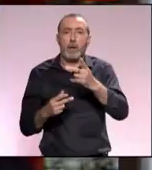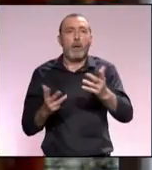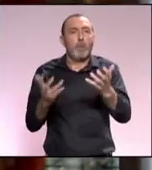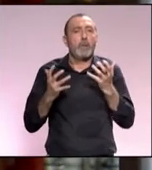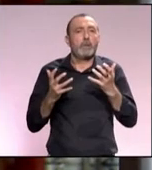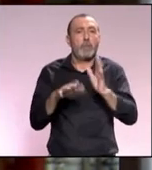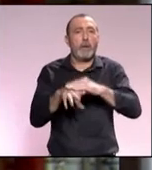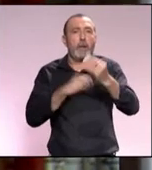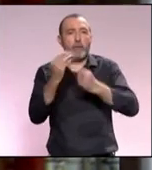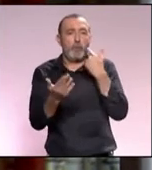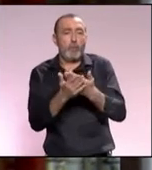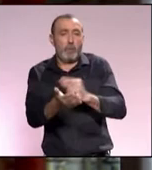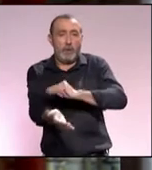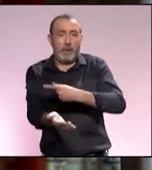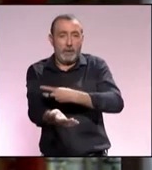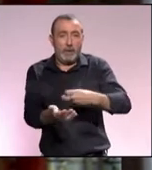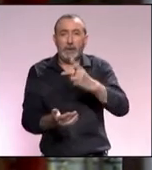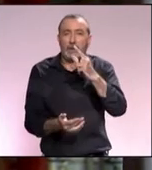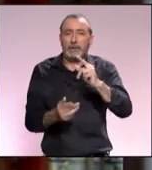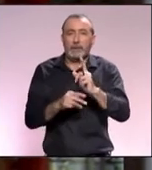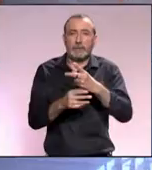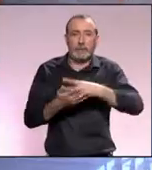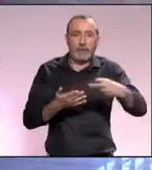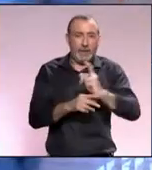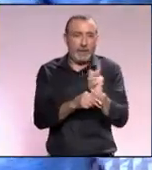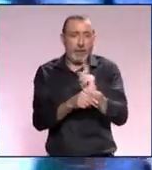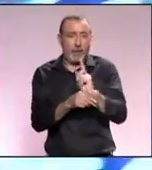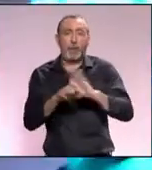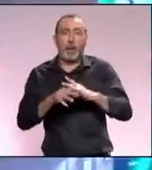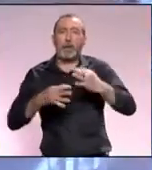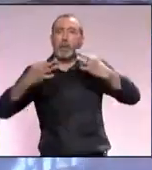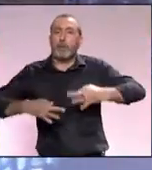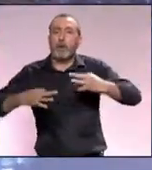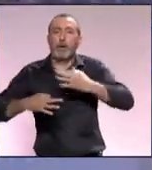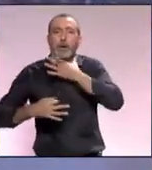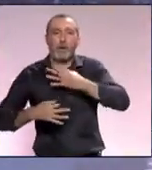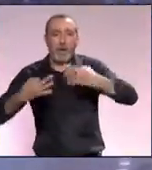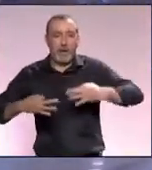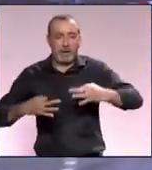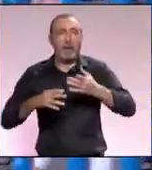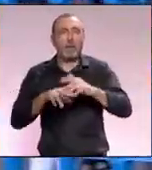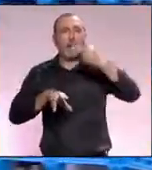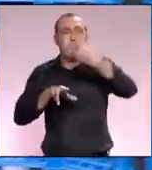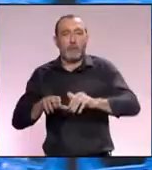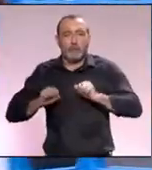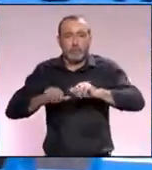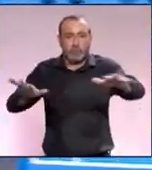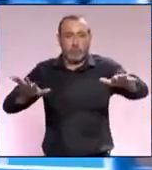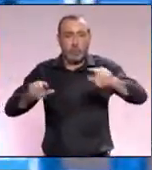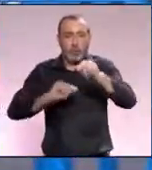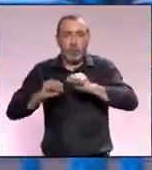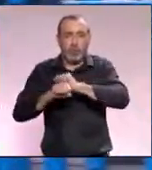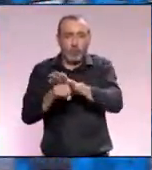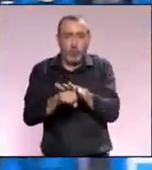ventajas de realizar test de antígenos para garantizar la seguridad de sus negocios y actividades y contribuir a frenar la propagación de la COVID